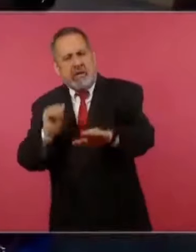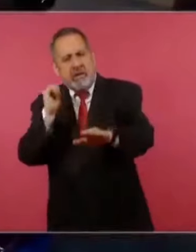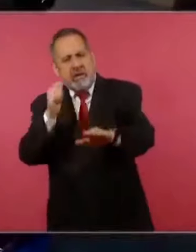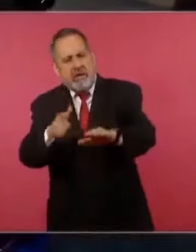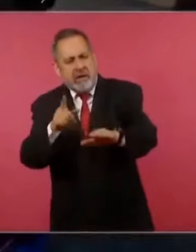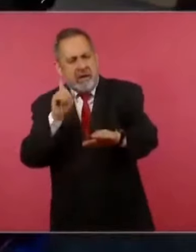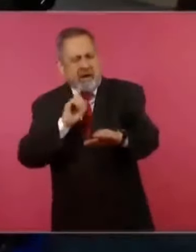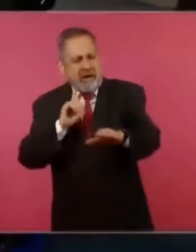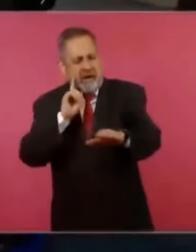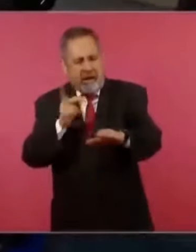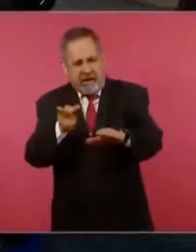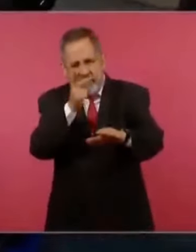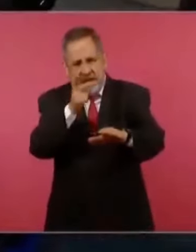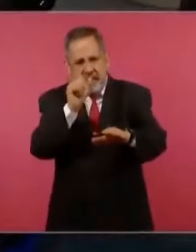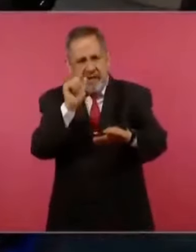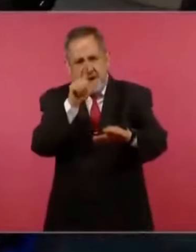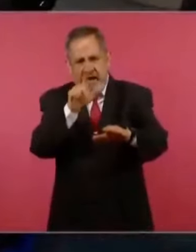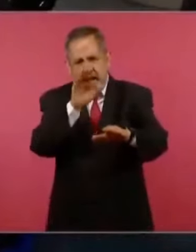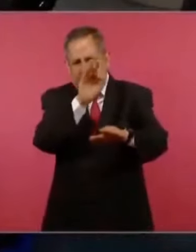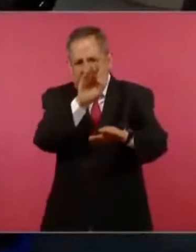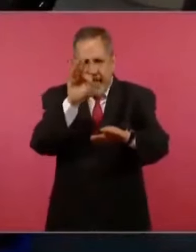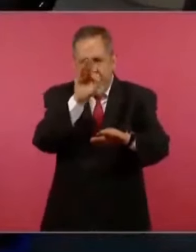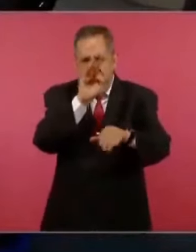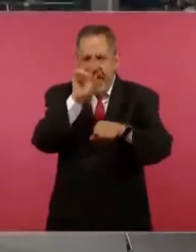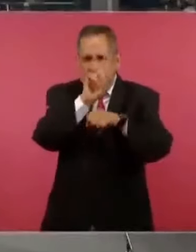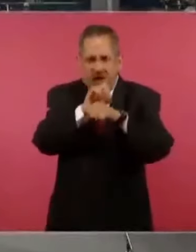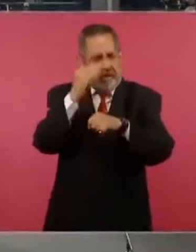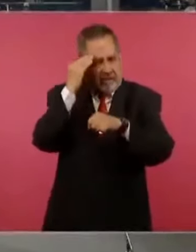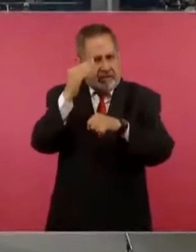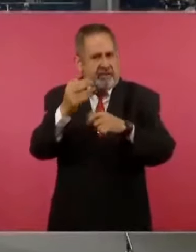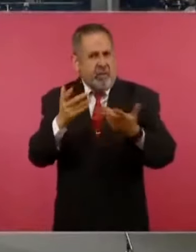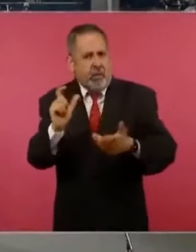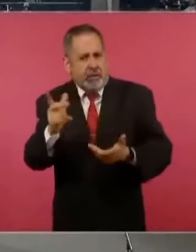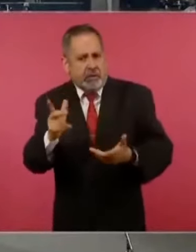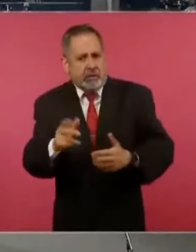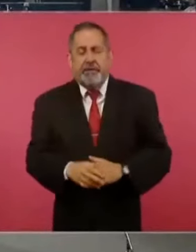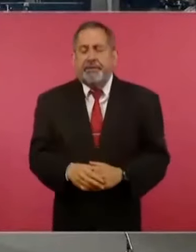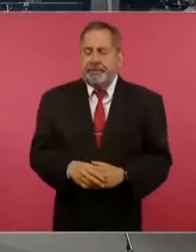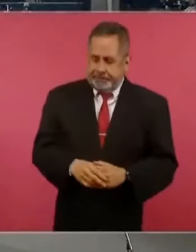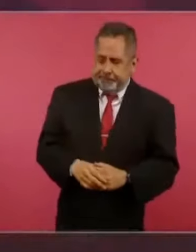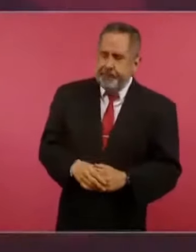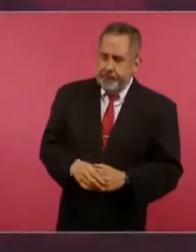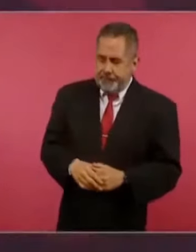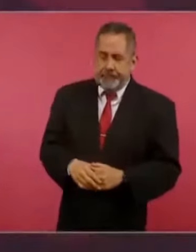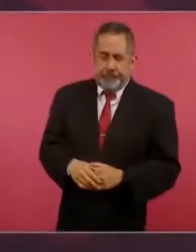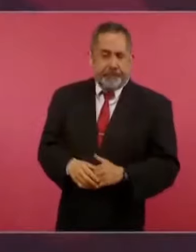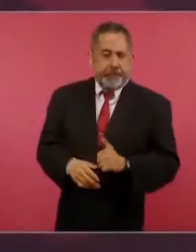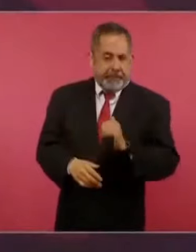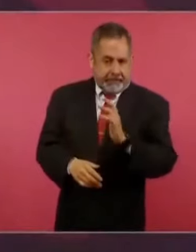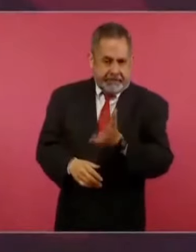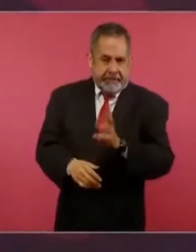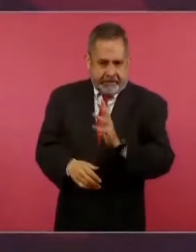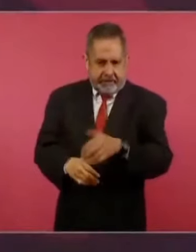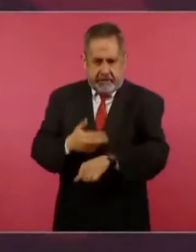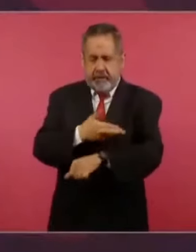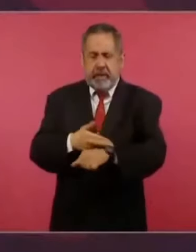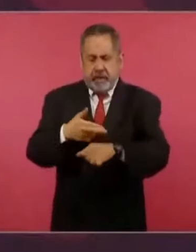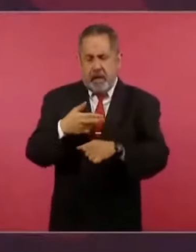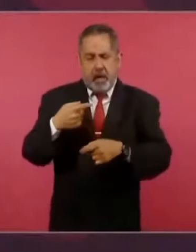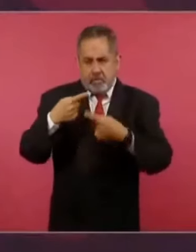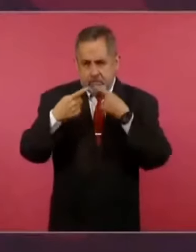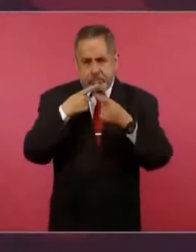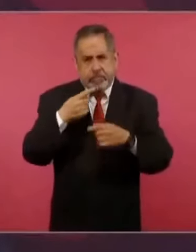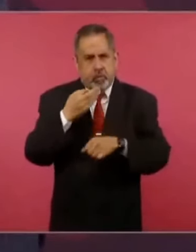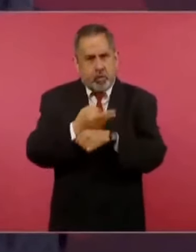esperan algún periodo que se les una resolución? Ya se están llevando a cabo